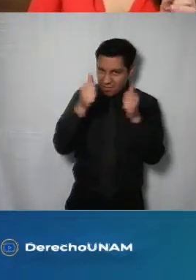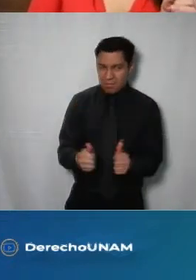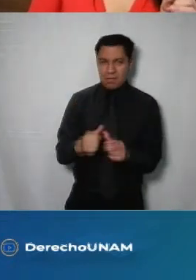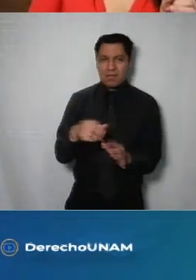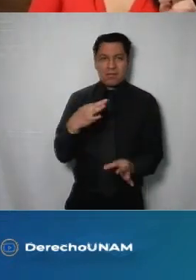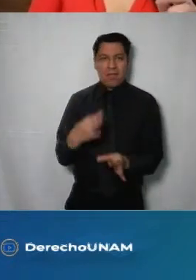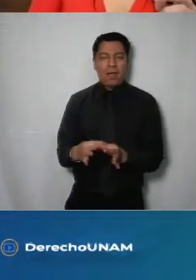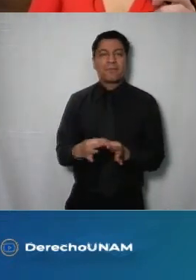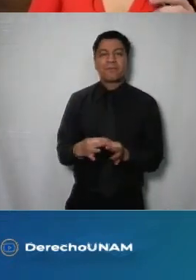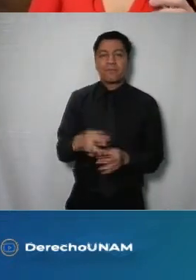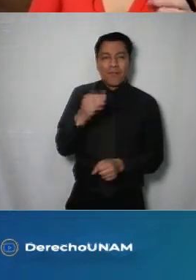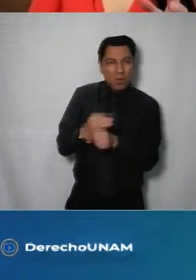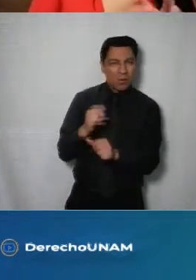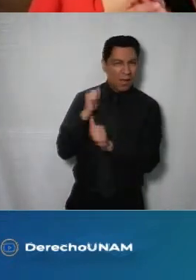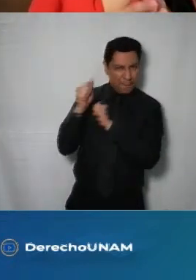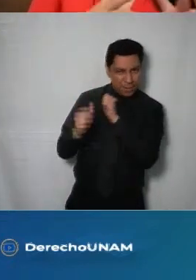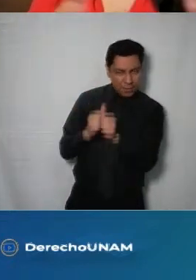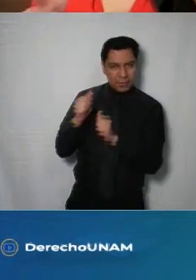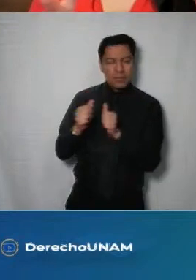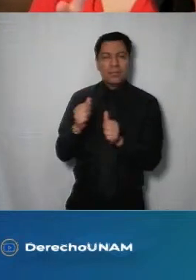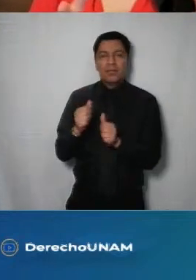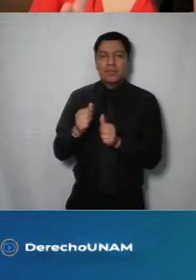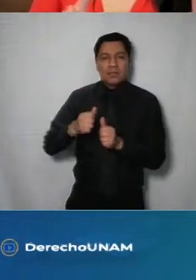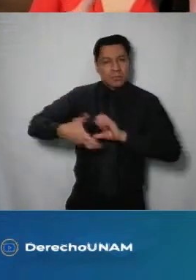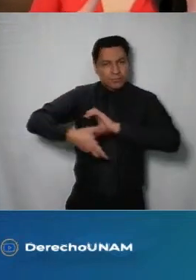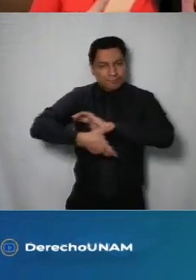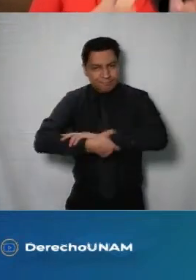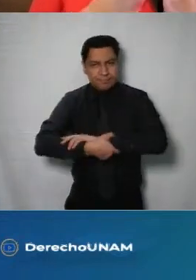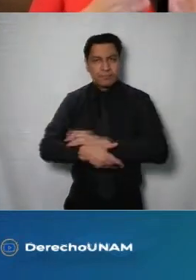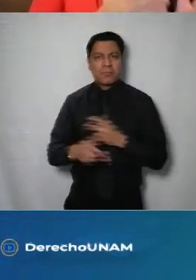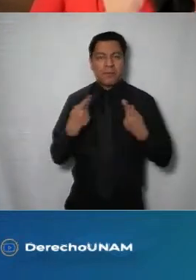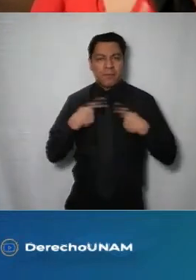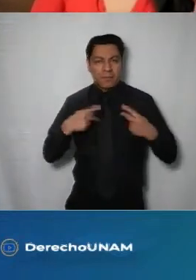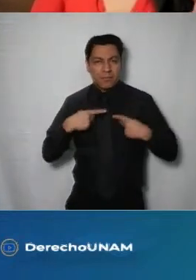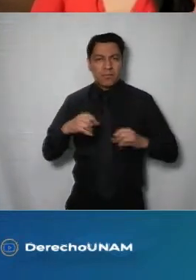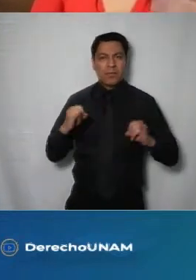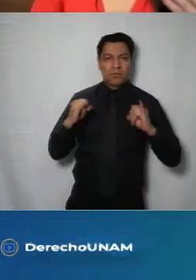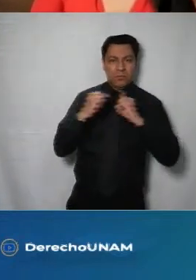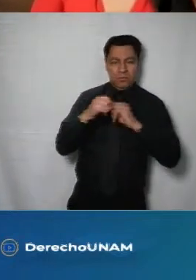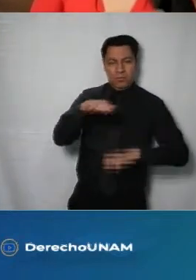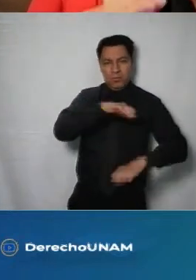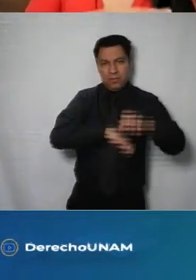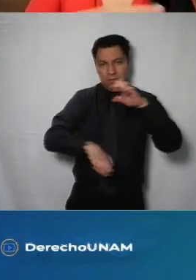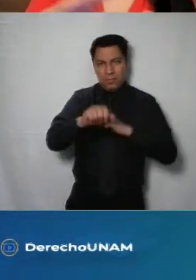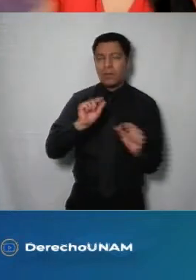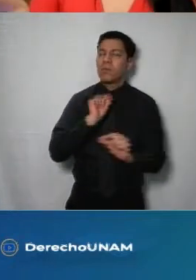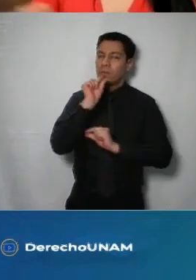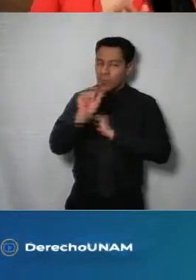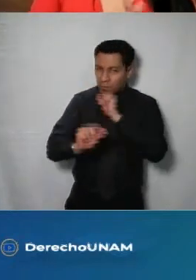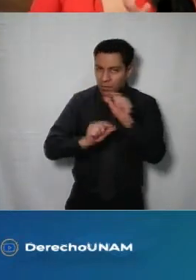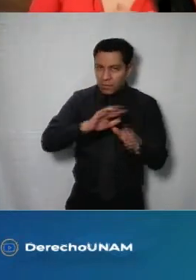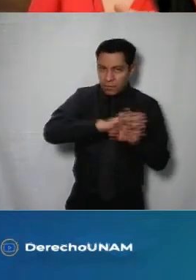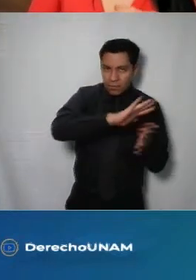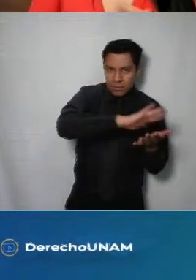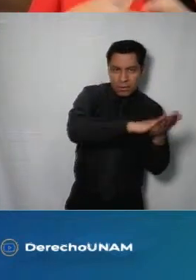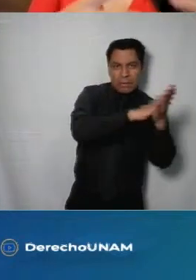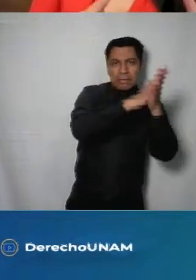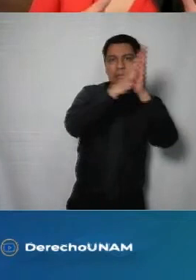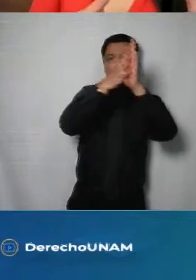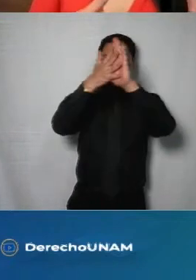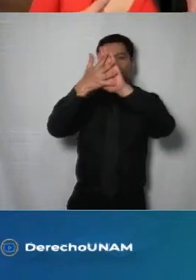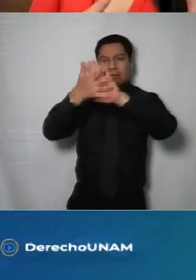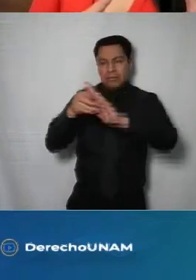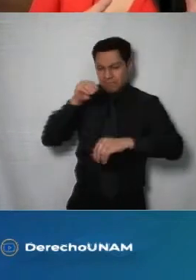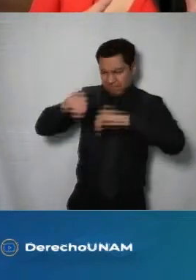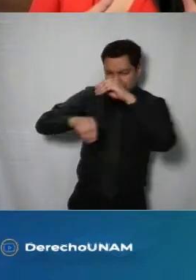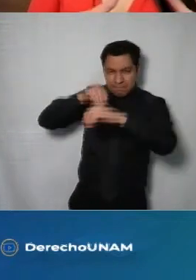abril como ven pues es un trabajo que se va a hacer de la mano de los sujetos obligados se lo estamos haciendo de una manera organizada para poder transitar contar